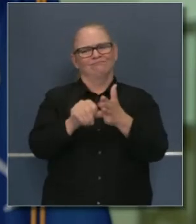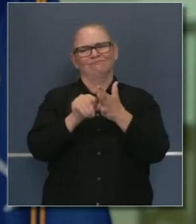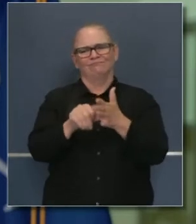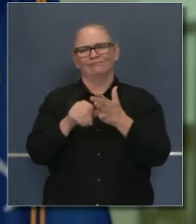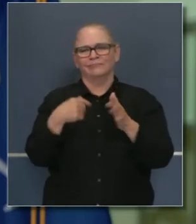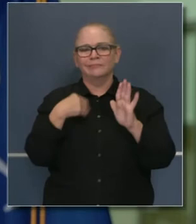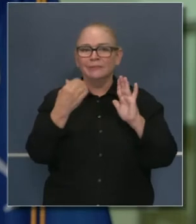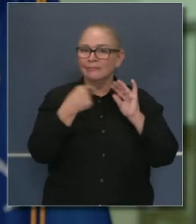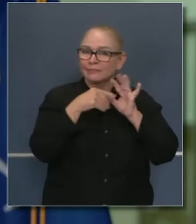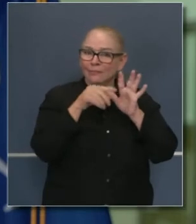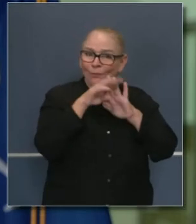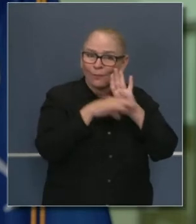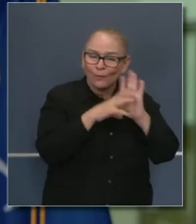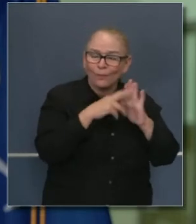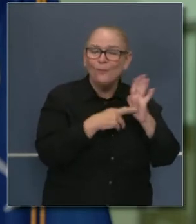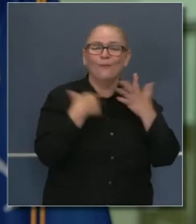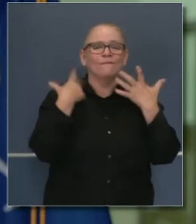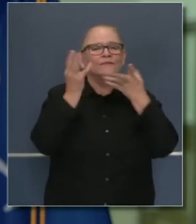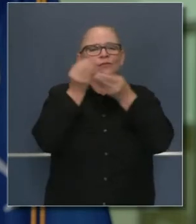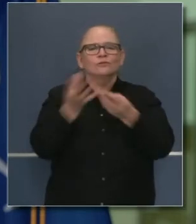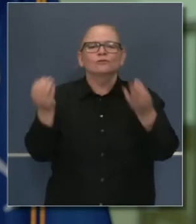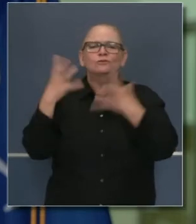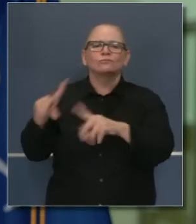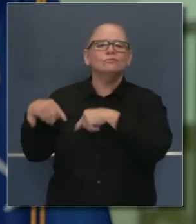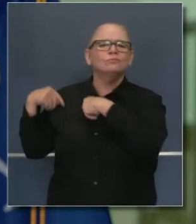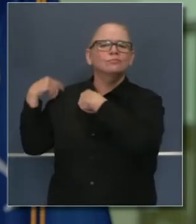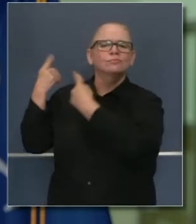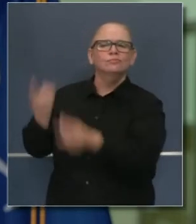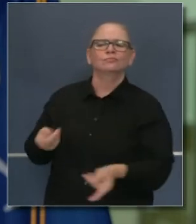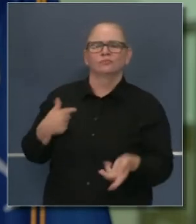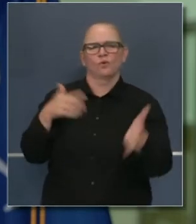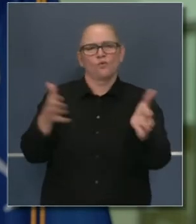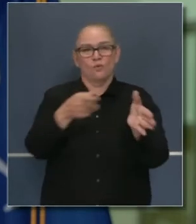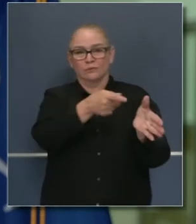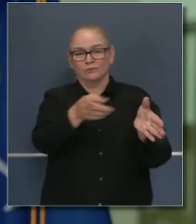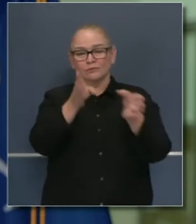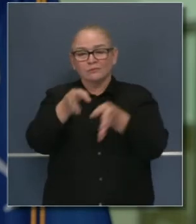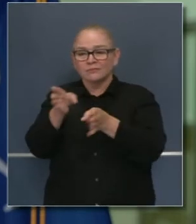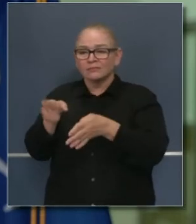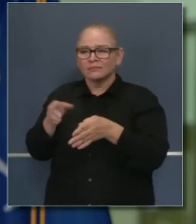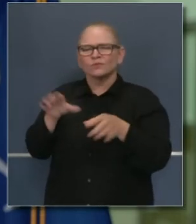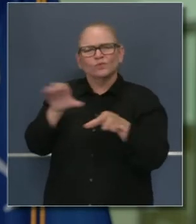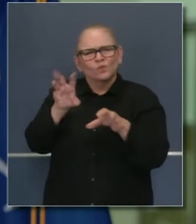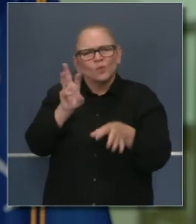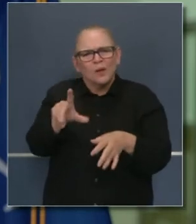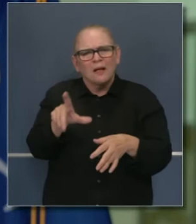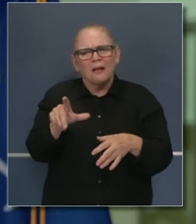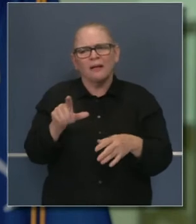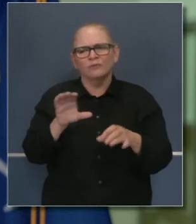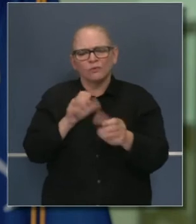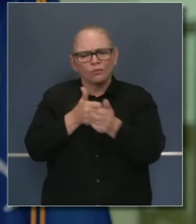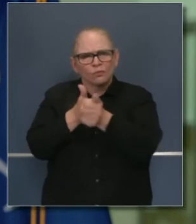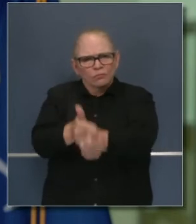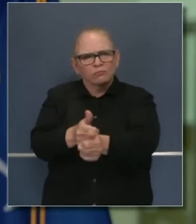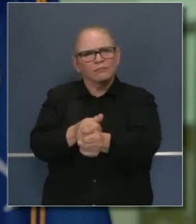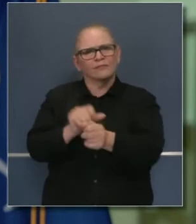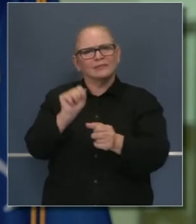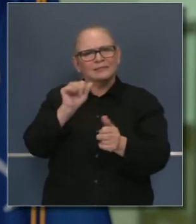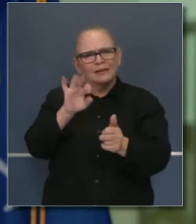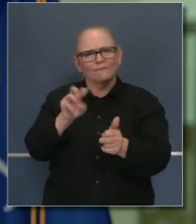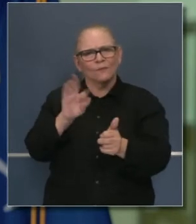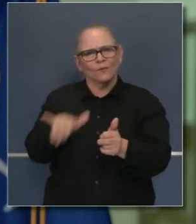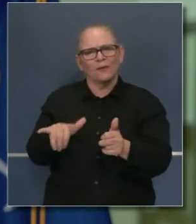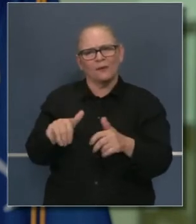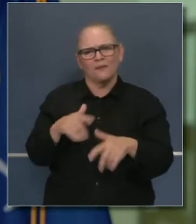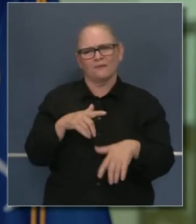Por eso les aliento a todos ustedes, los que están haciendo lo correcto, a que sigan practicando y para que sigan siendo el ejemplo que todos